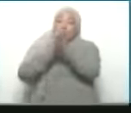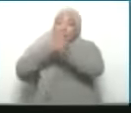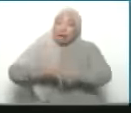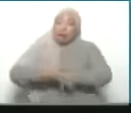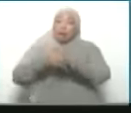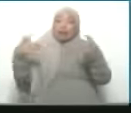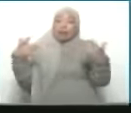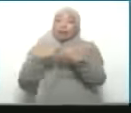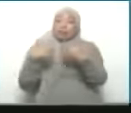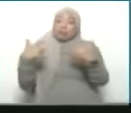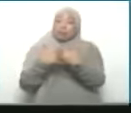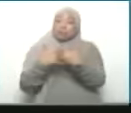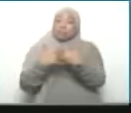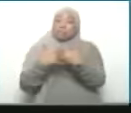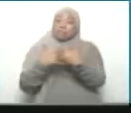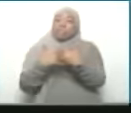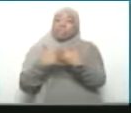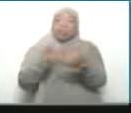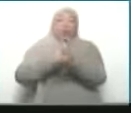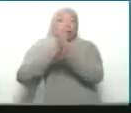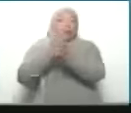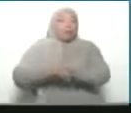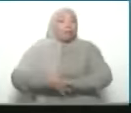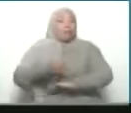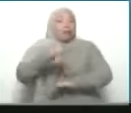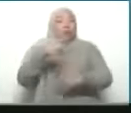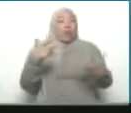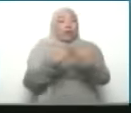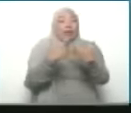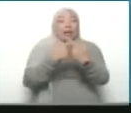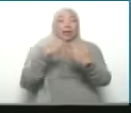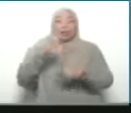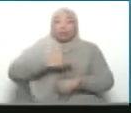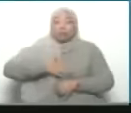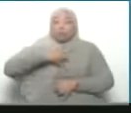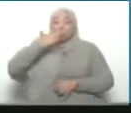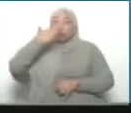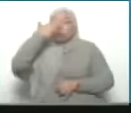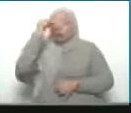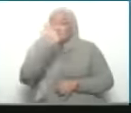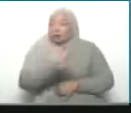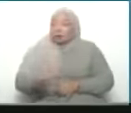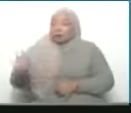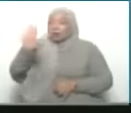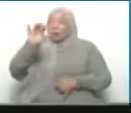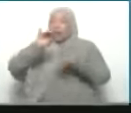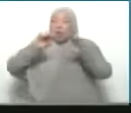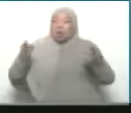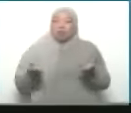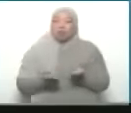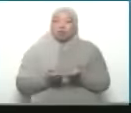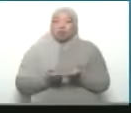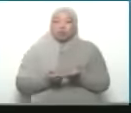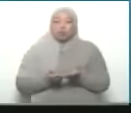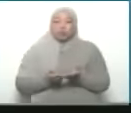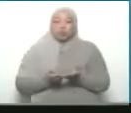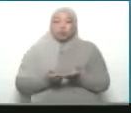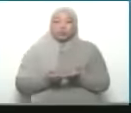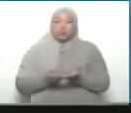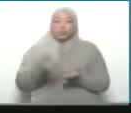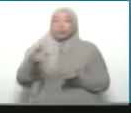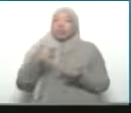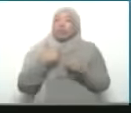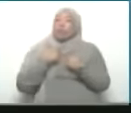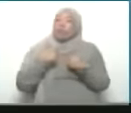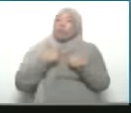esta escalada y que no termine en una guerra regional en una guerra de carácter mundial porque son